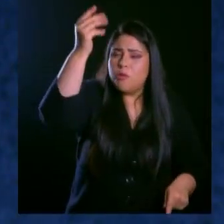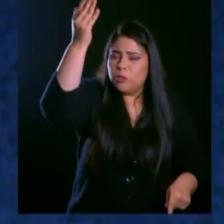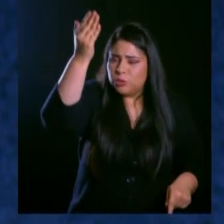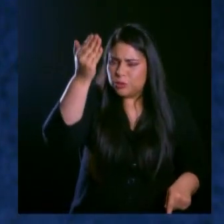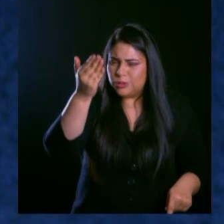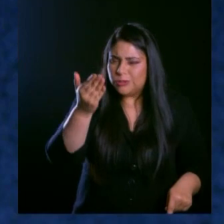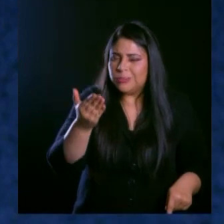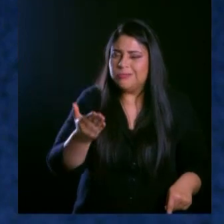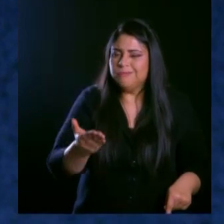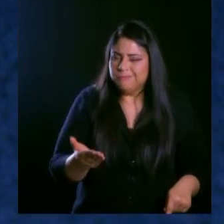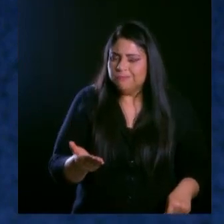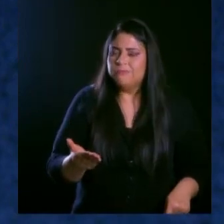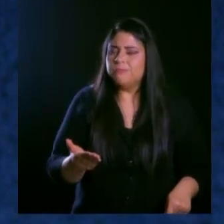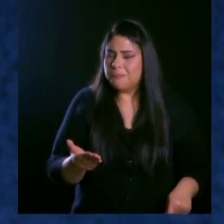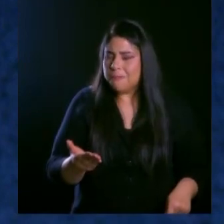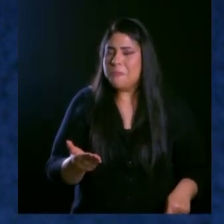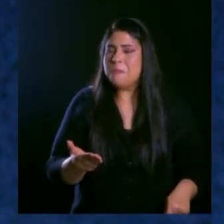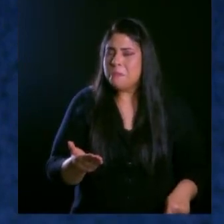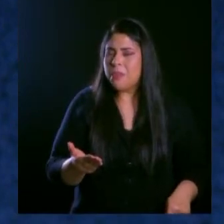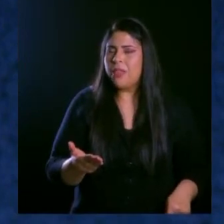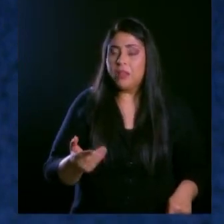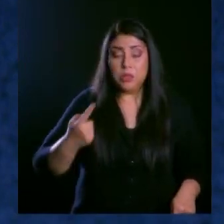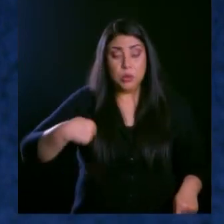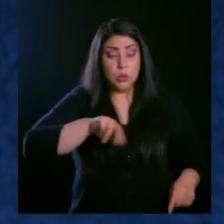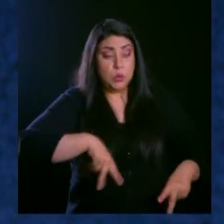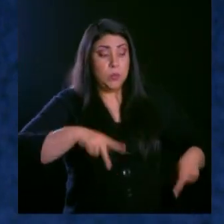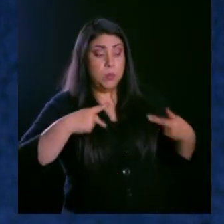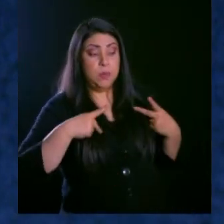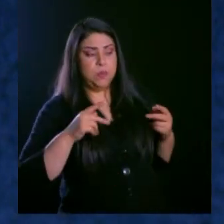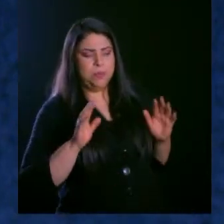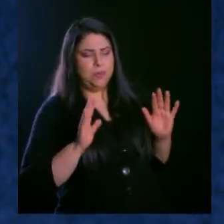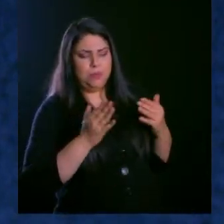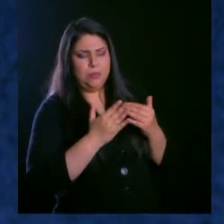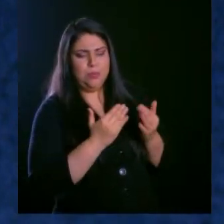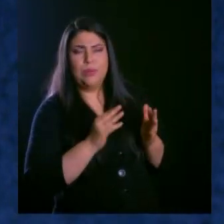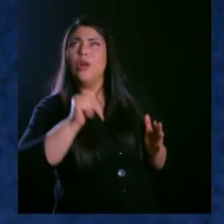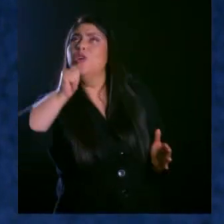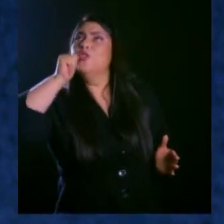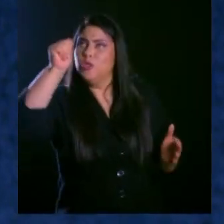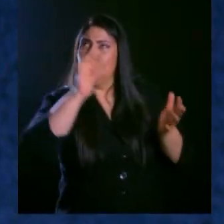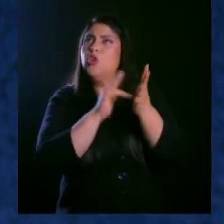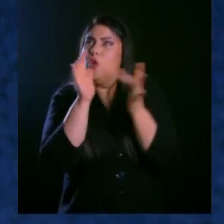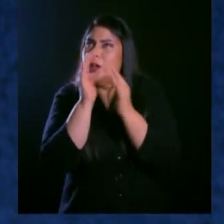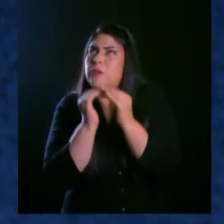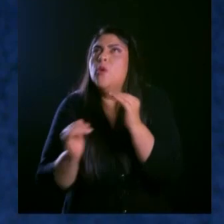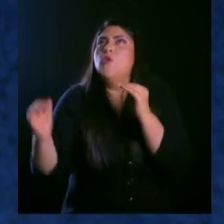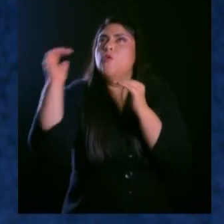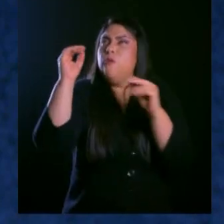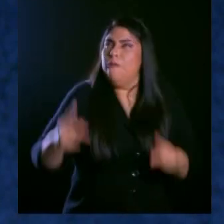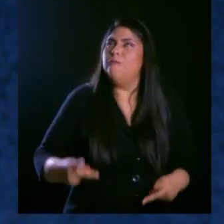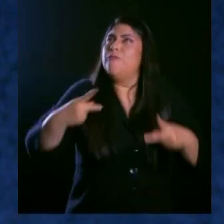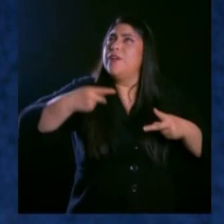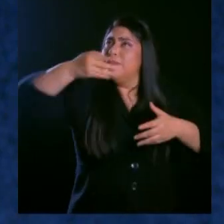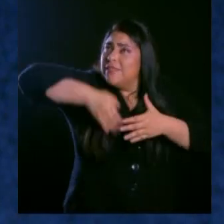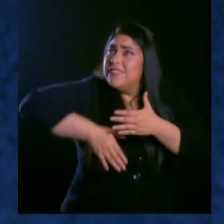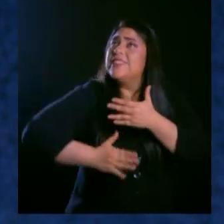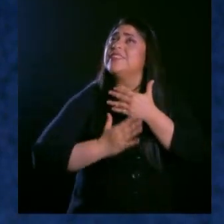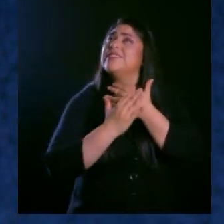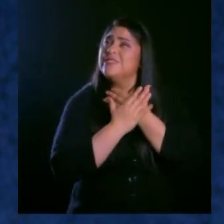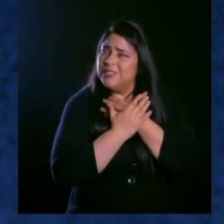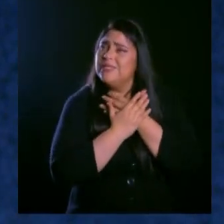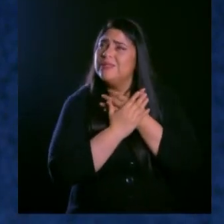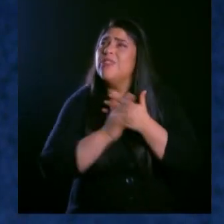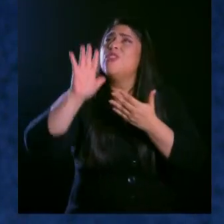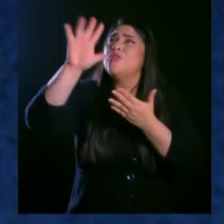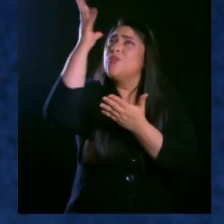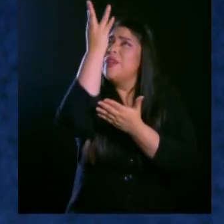Al punto que llegamos a decir, ya no vivimos nosotros, pero tú Señor, Cristo Jesús, vives en nosotros por